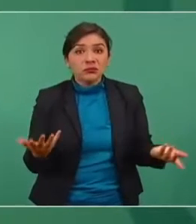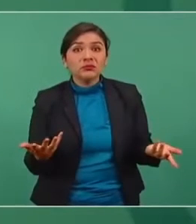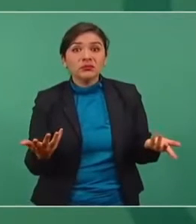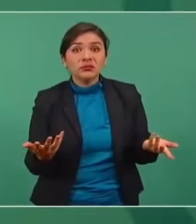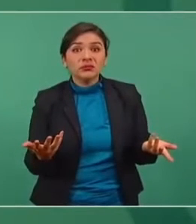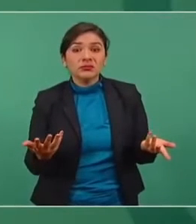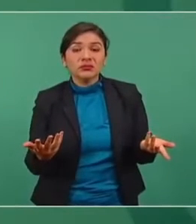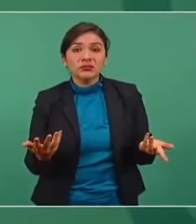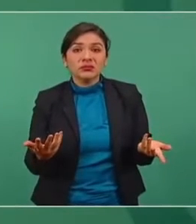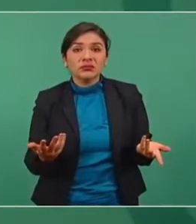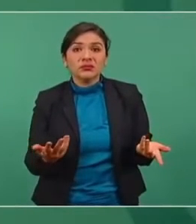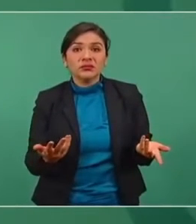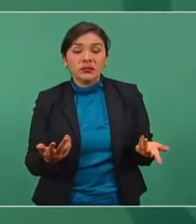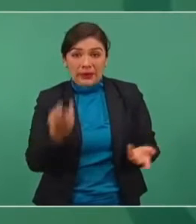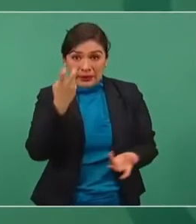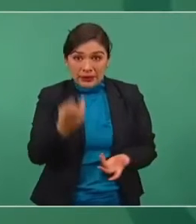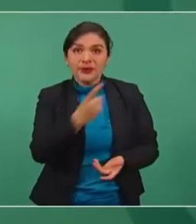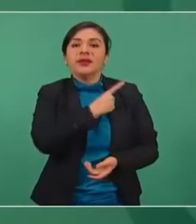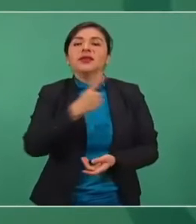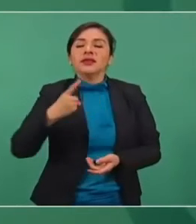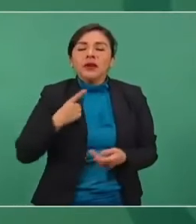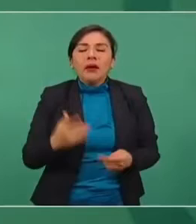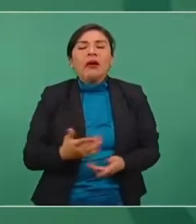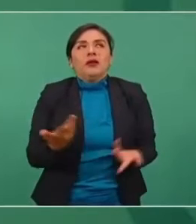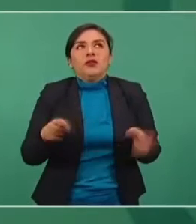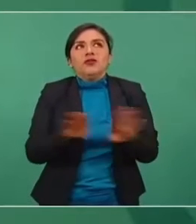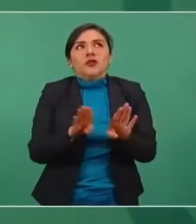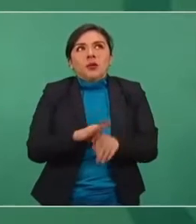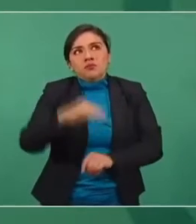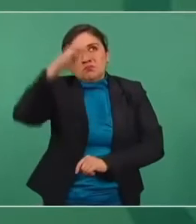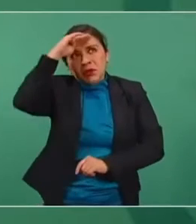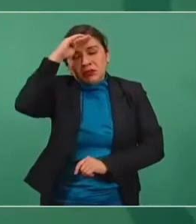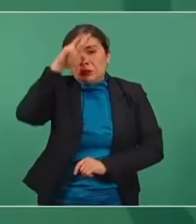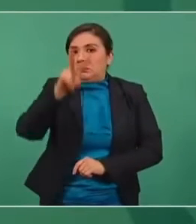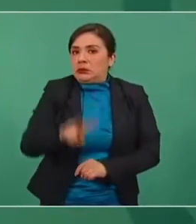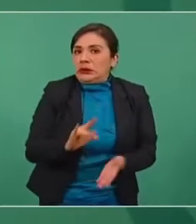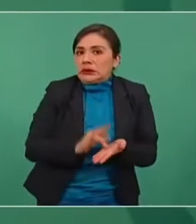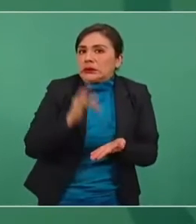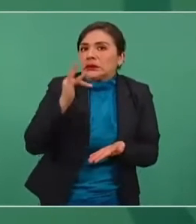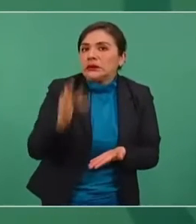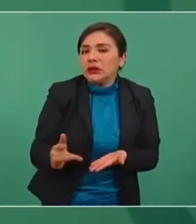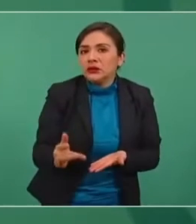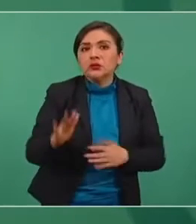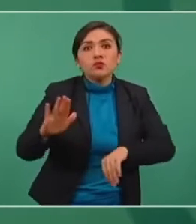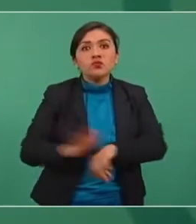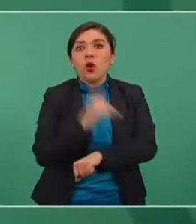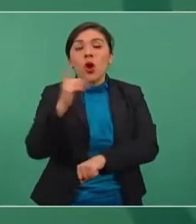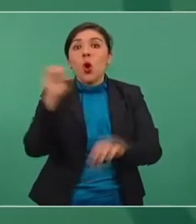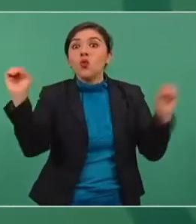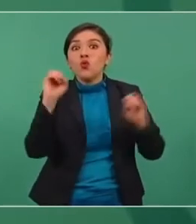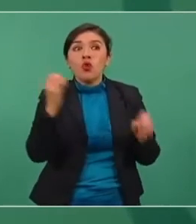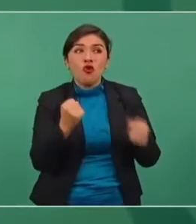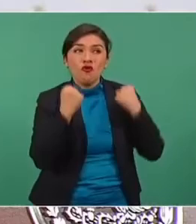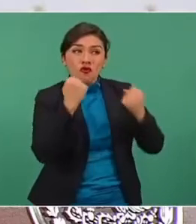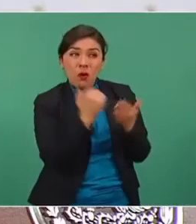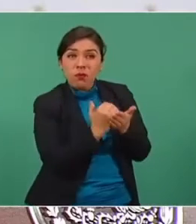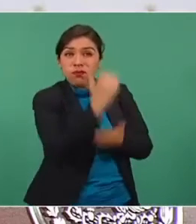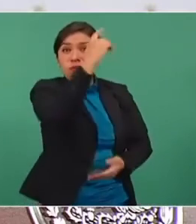dar gracias de que no hemos tenido problemas mayores,